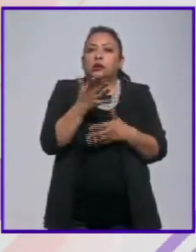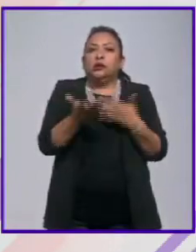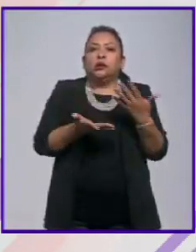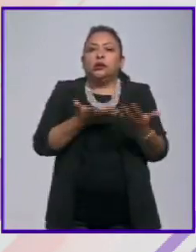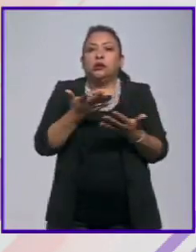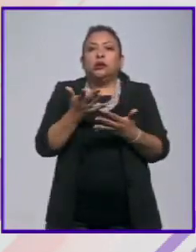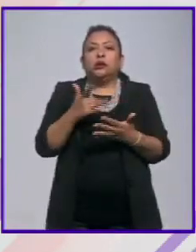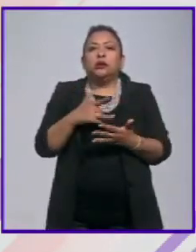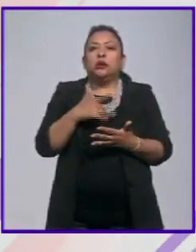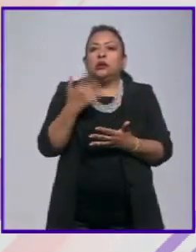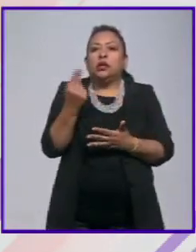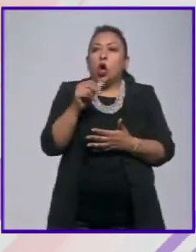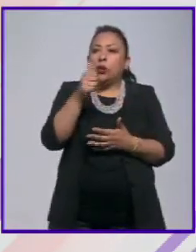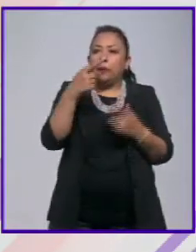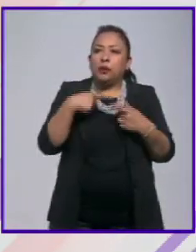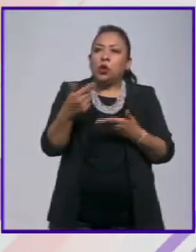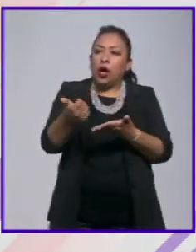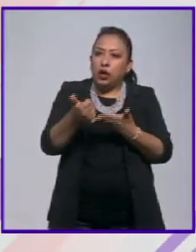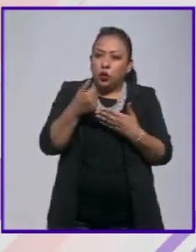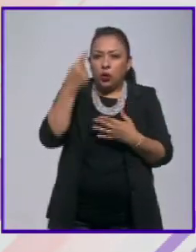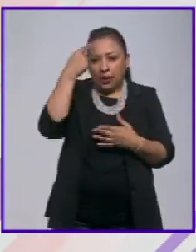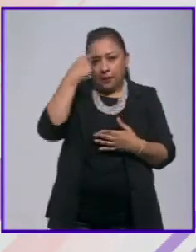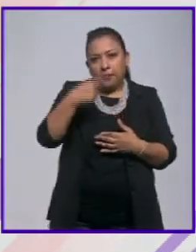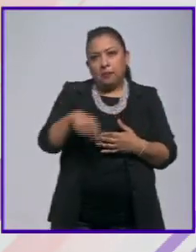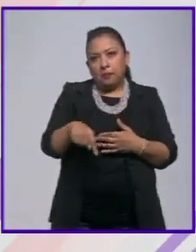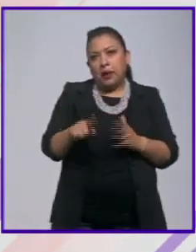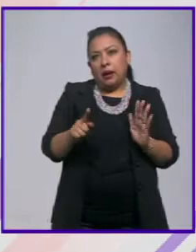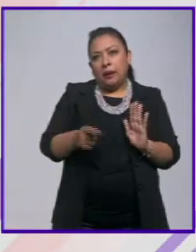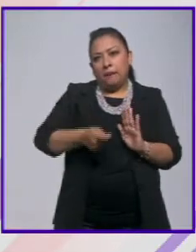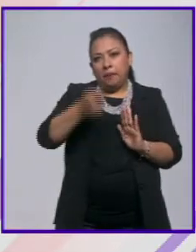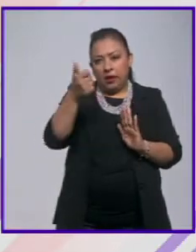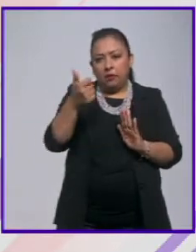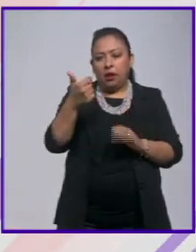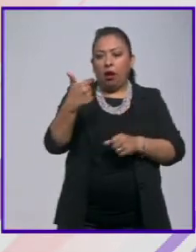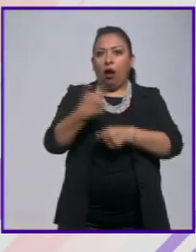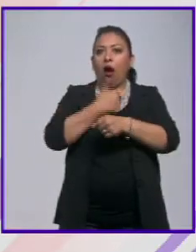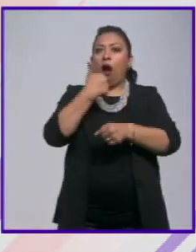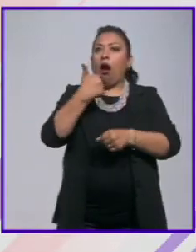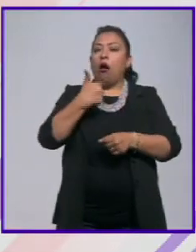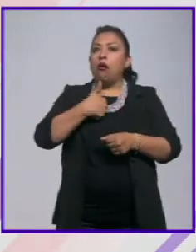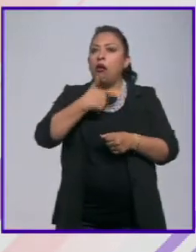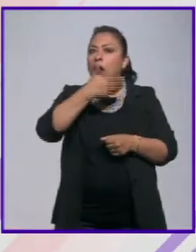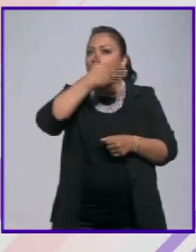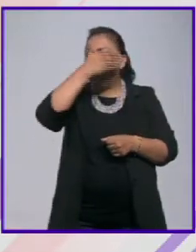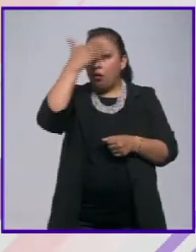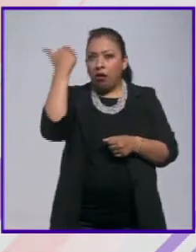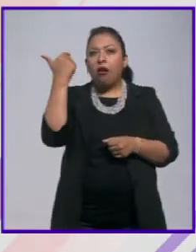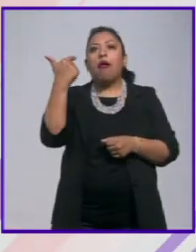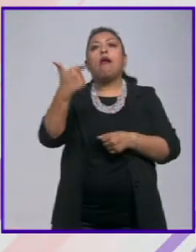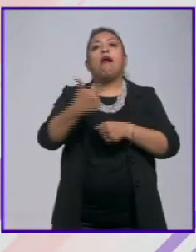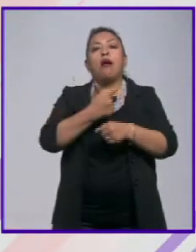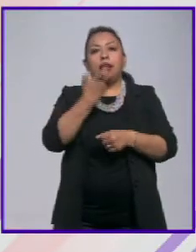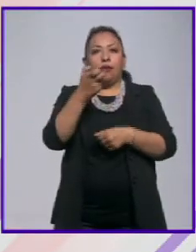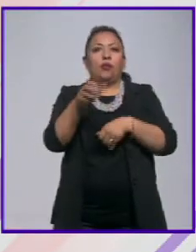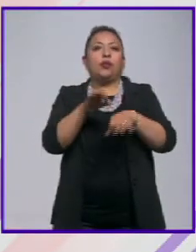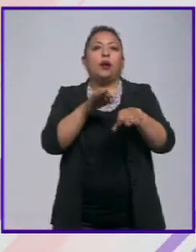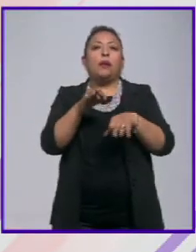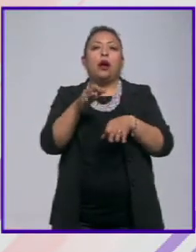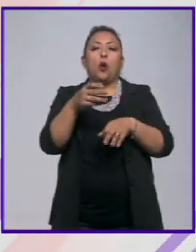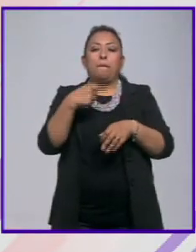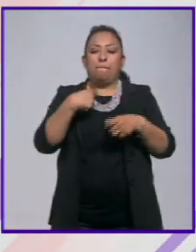que necesitamos de otro para que nos primero nos los debele y bueno eso es un trabajo también de